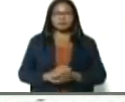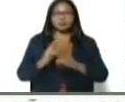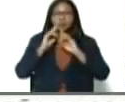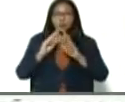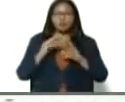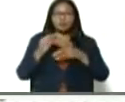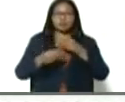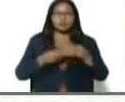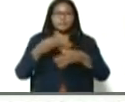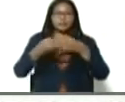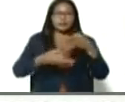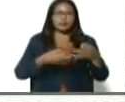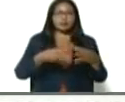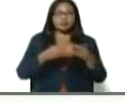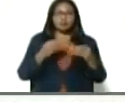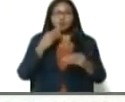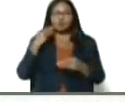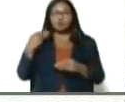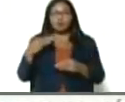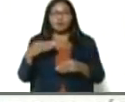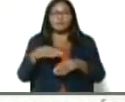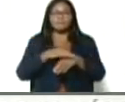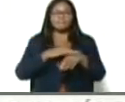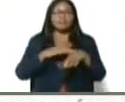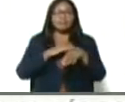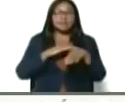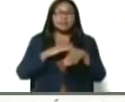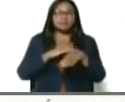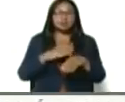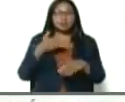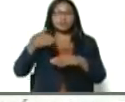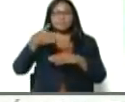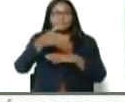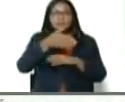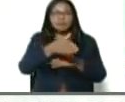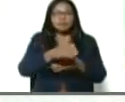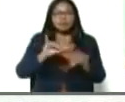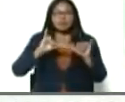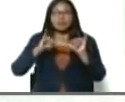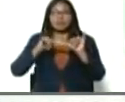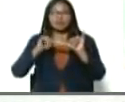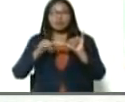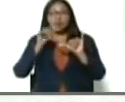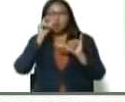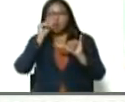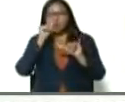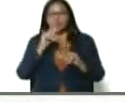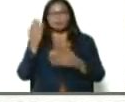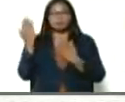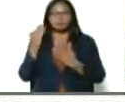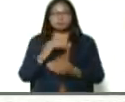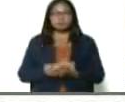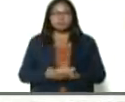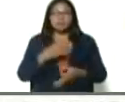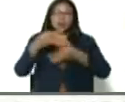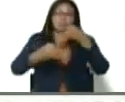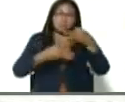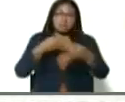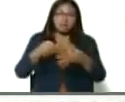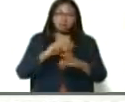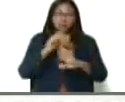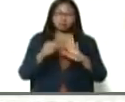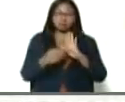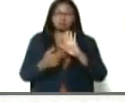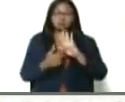explicando, el joven, ministro de pesca, y acuicultura, ingeniero Juan Laya, estaba explicando, y fíjate,